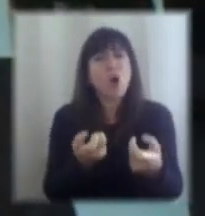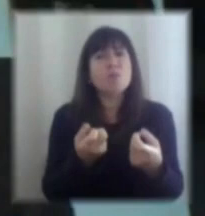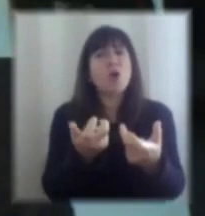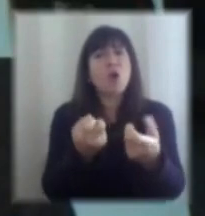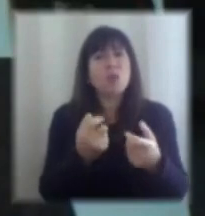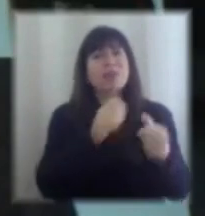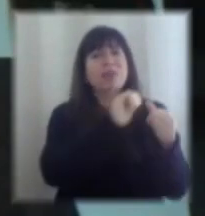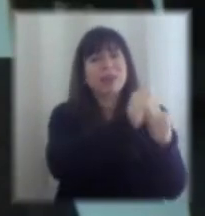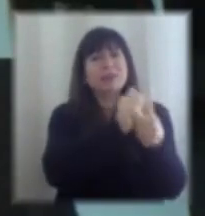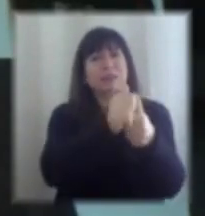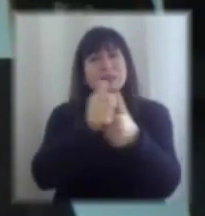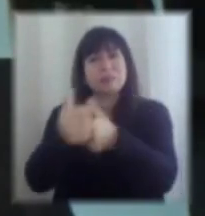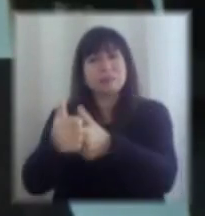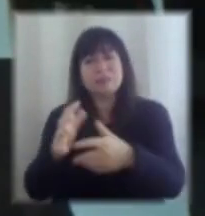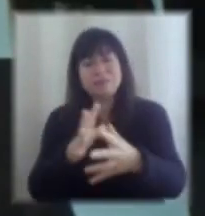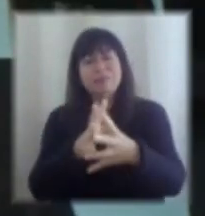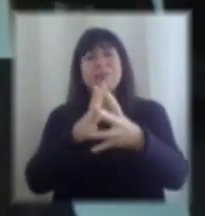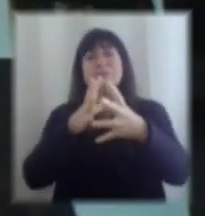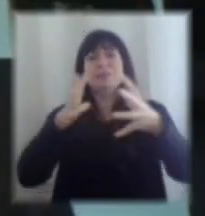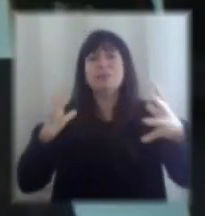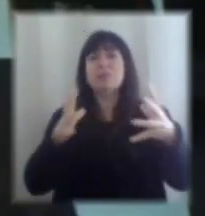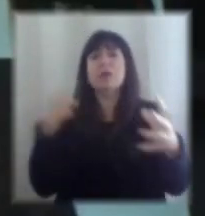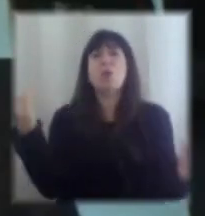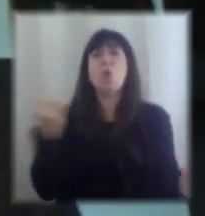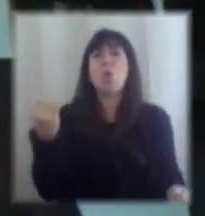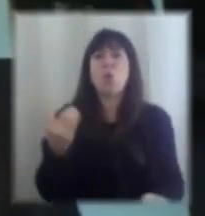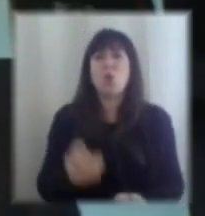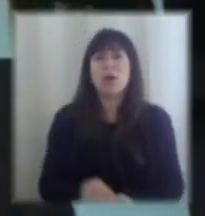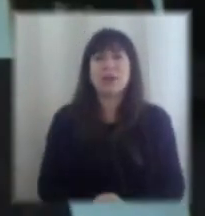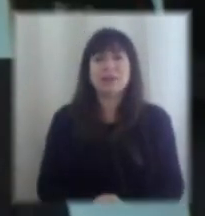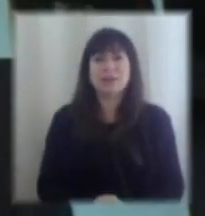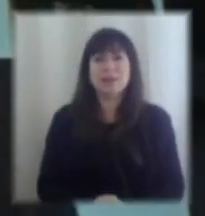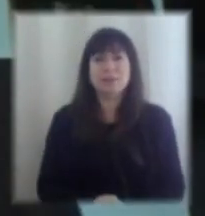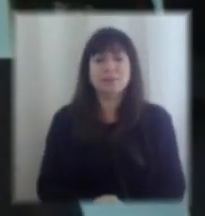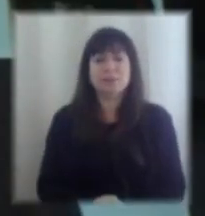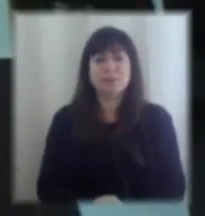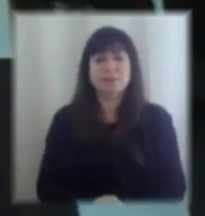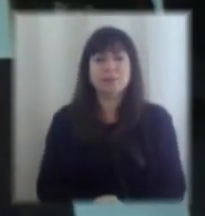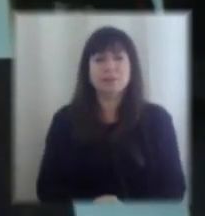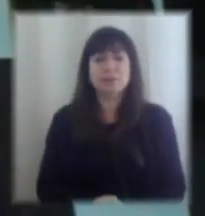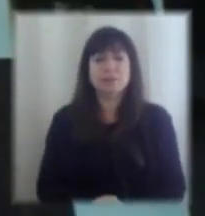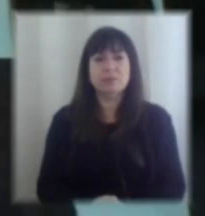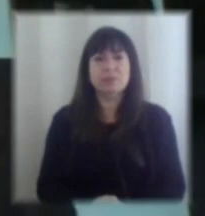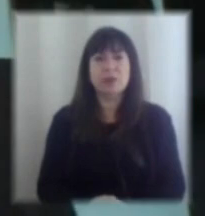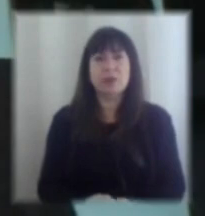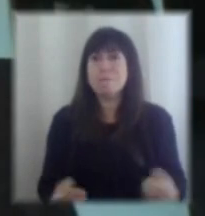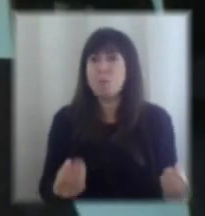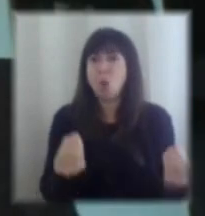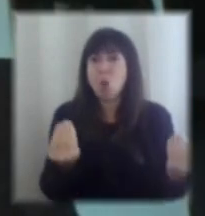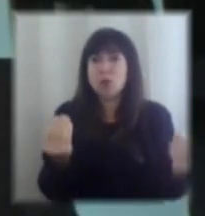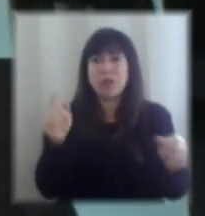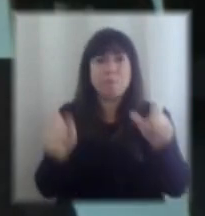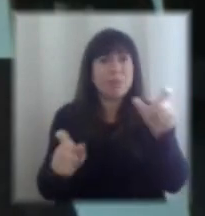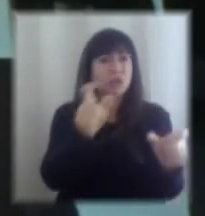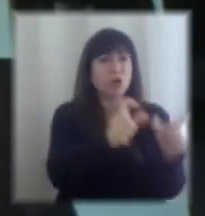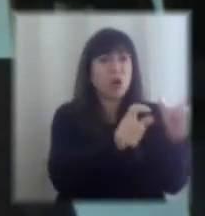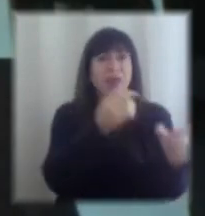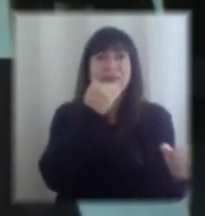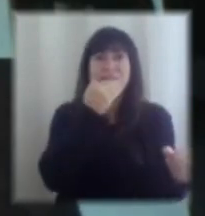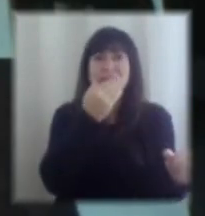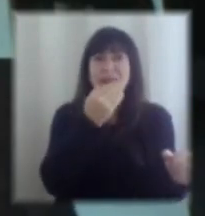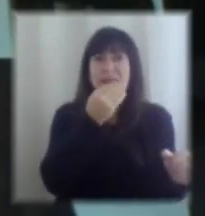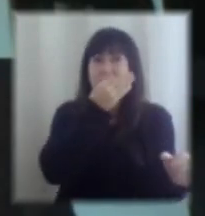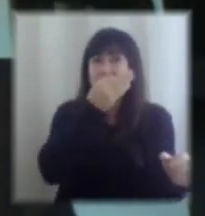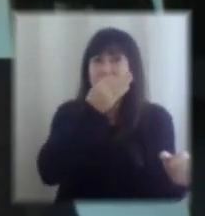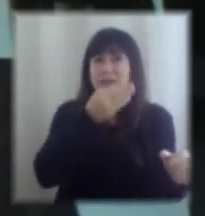desafíos de mucha envergadura y de mucha urgencia. Entre otras cosas, mucha gente, muchos dicen que enfrentaremos la